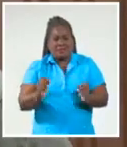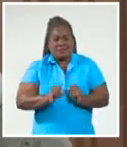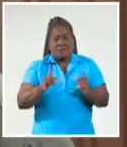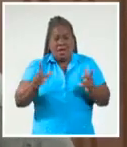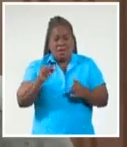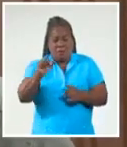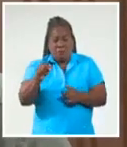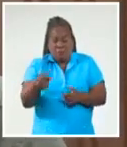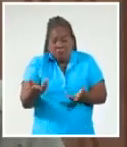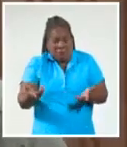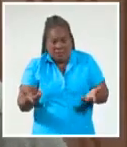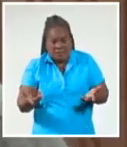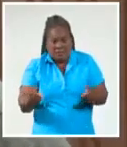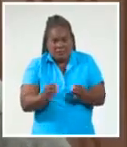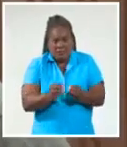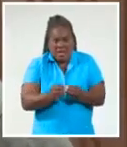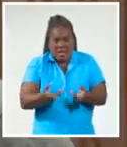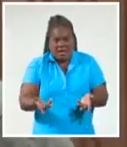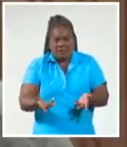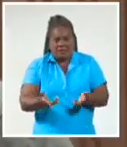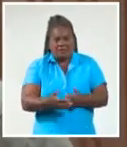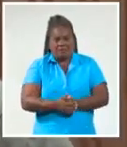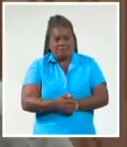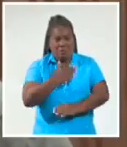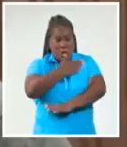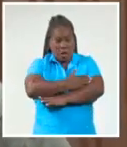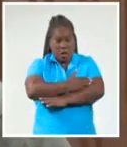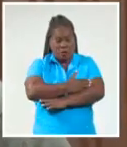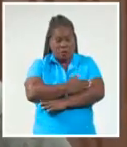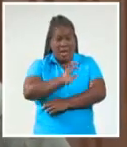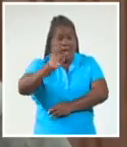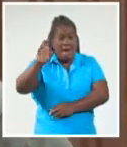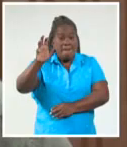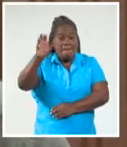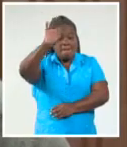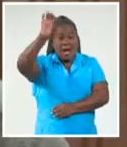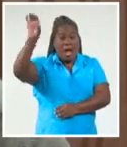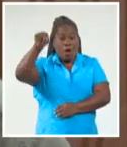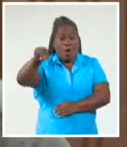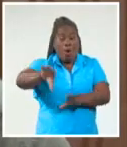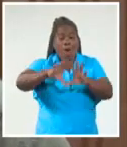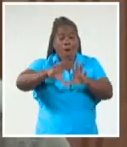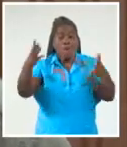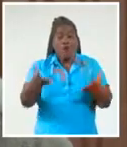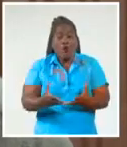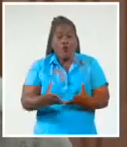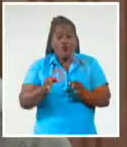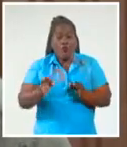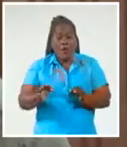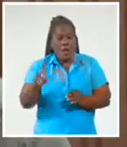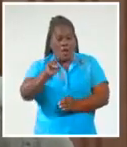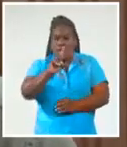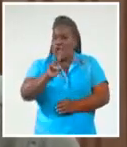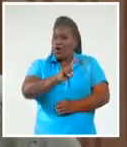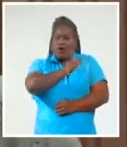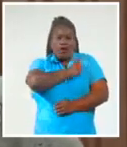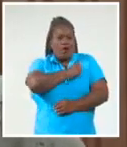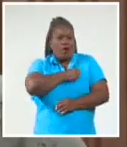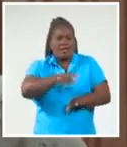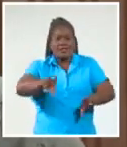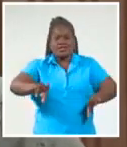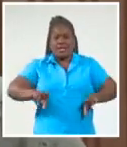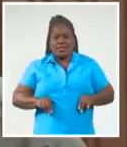allá aún de ese bloqueo, que los bancos no quieren que